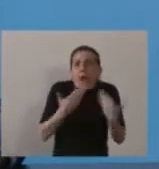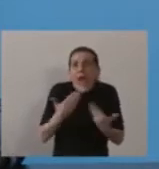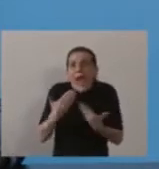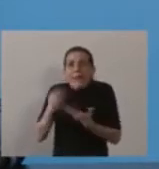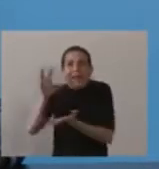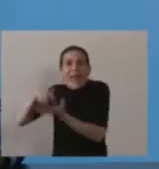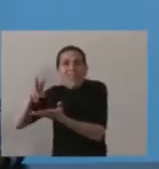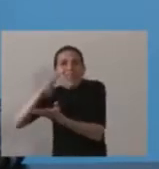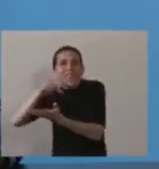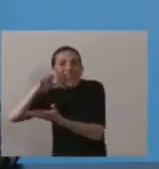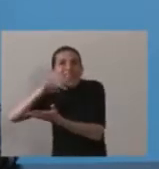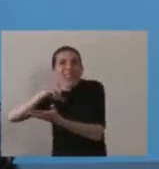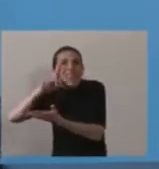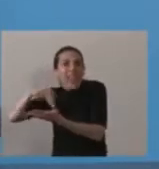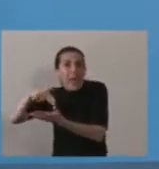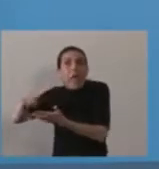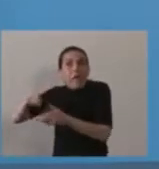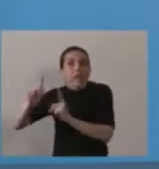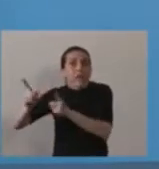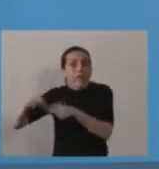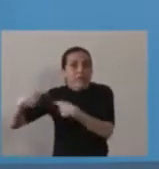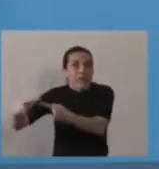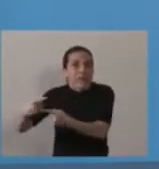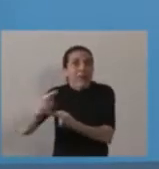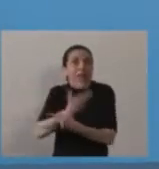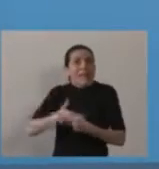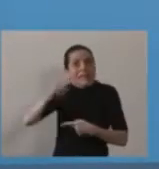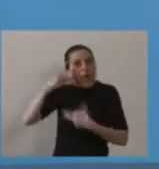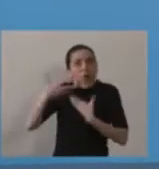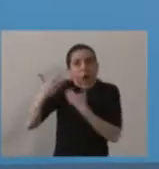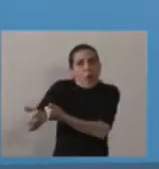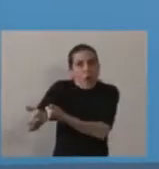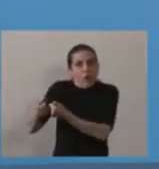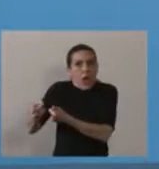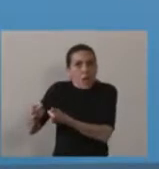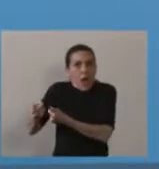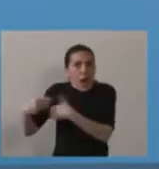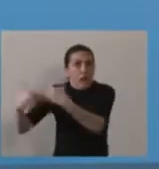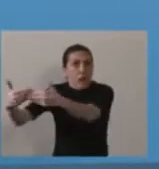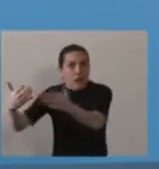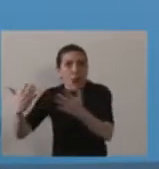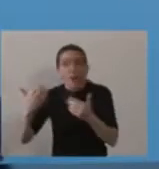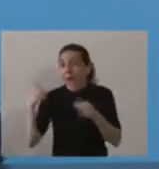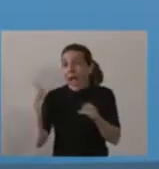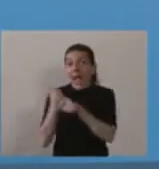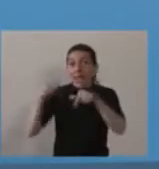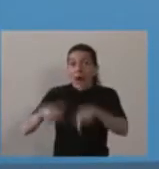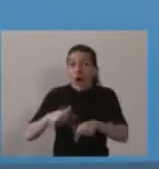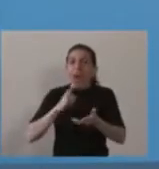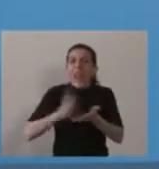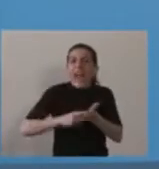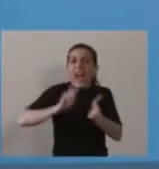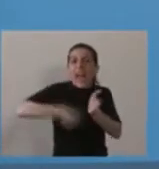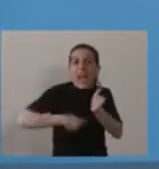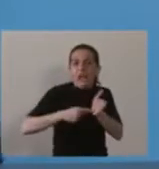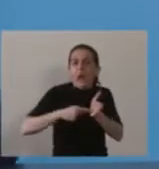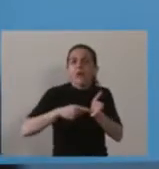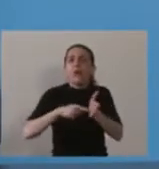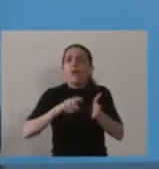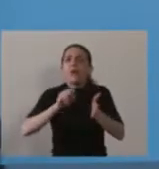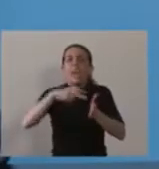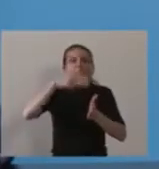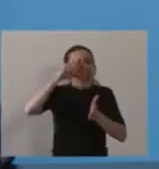en pie un operador de esta envergadura. Así que por ese motivo en el día de hoy estamos firmando un decreto de necesidad de urgencia